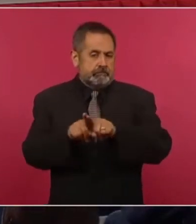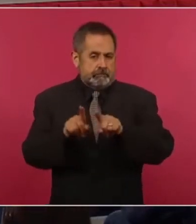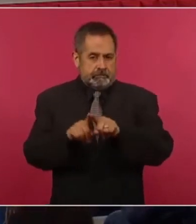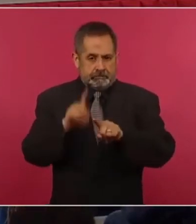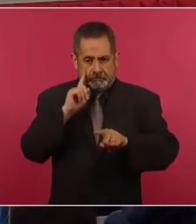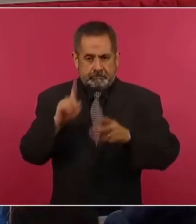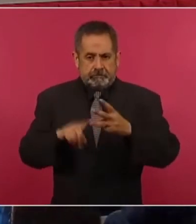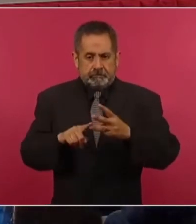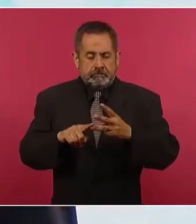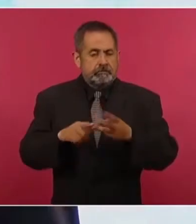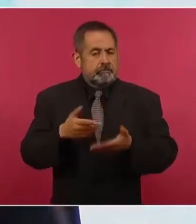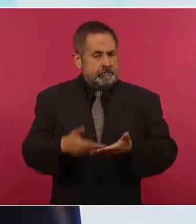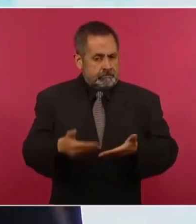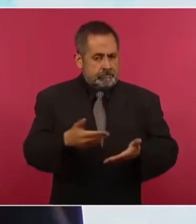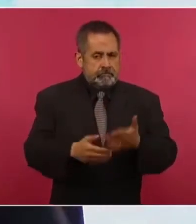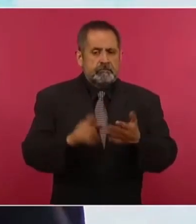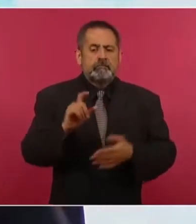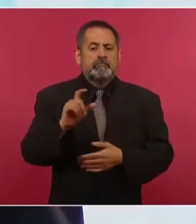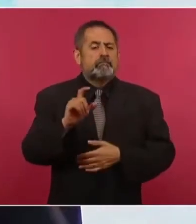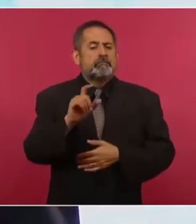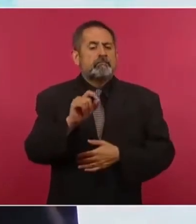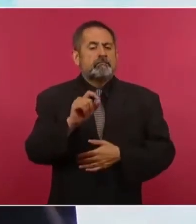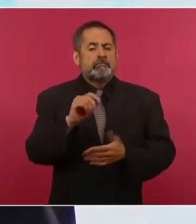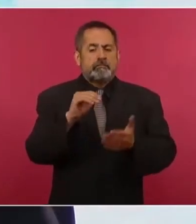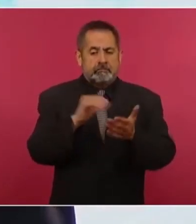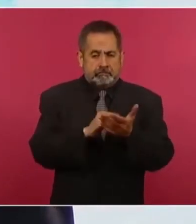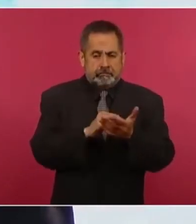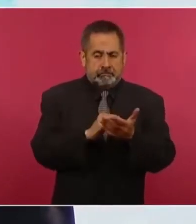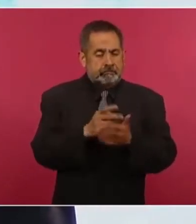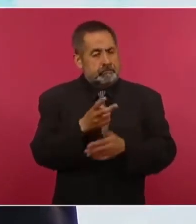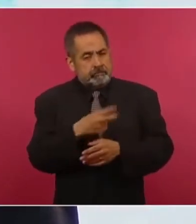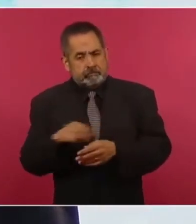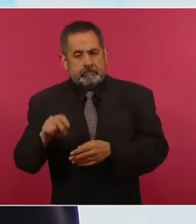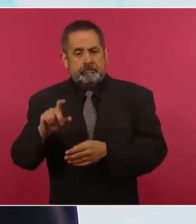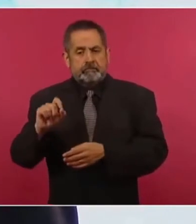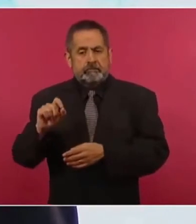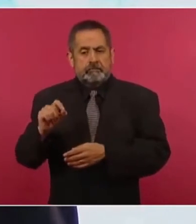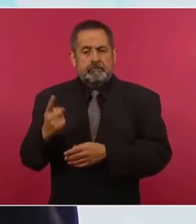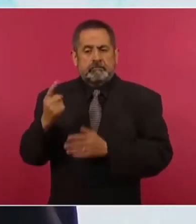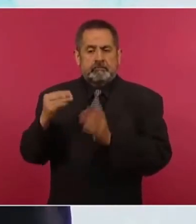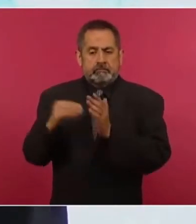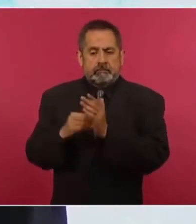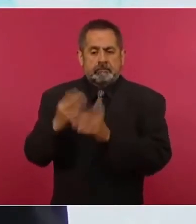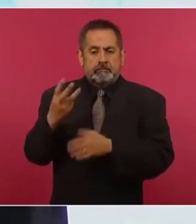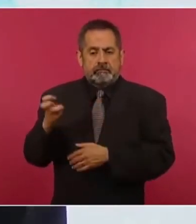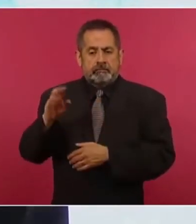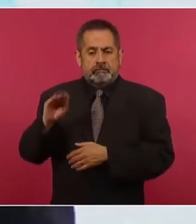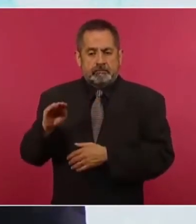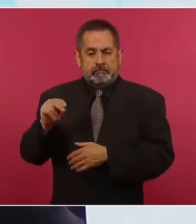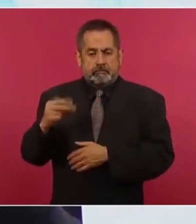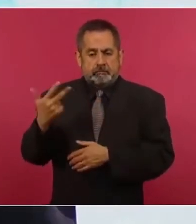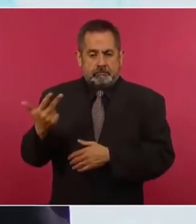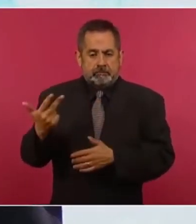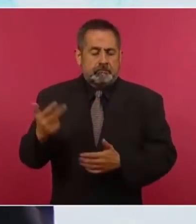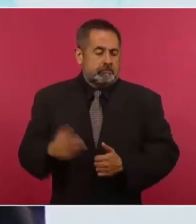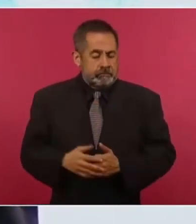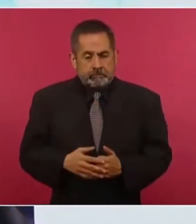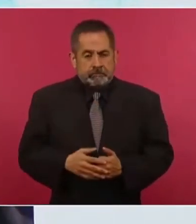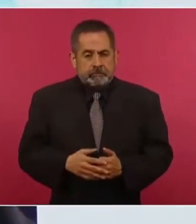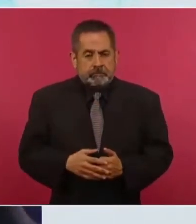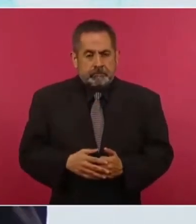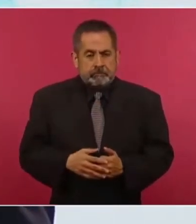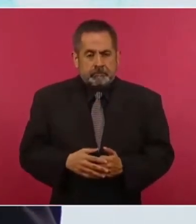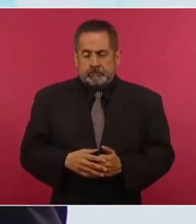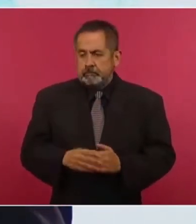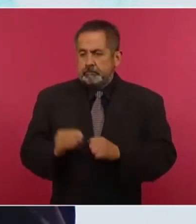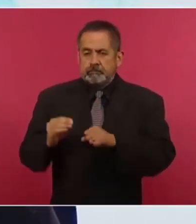20 mil pesos y llegaría a 21 mil 398. ¿Cuál es el